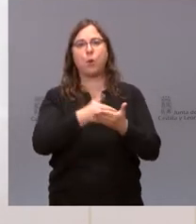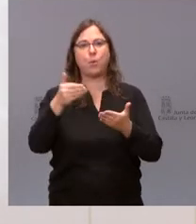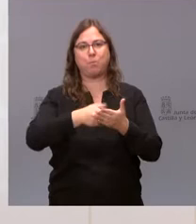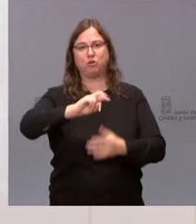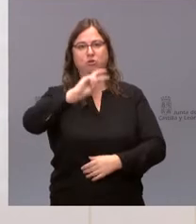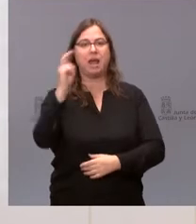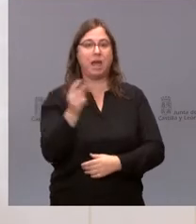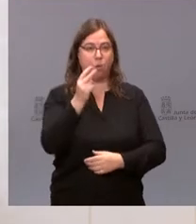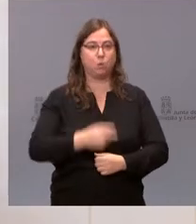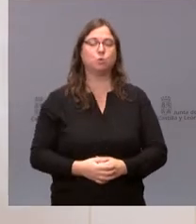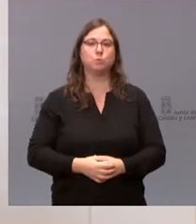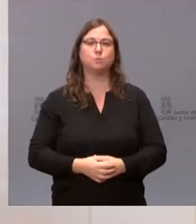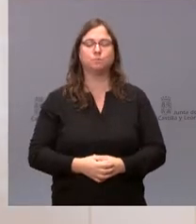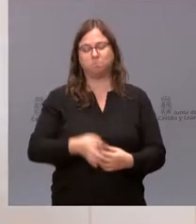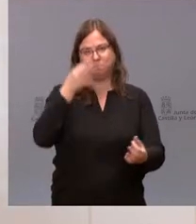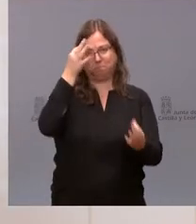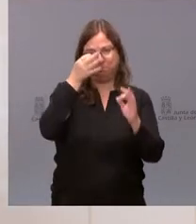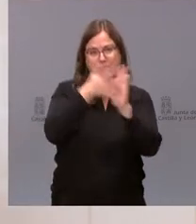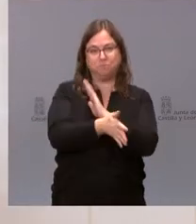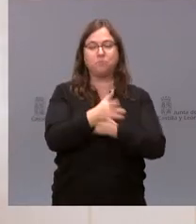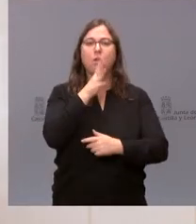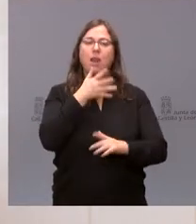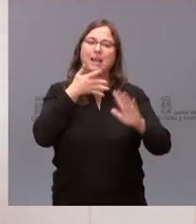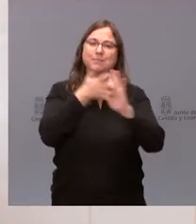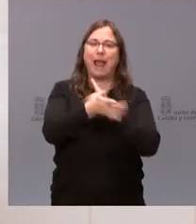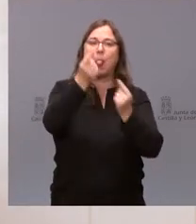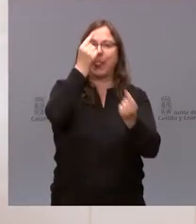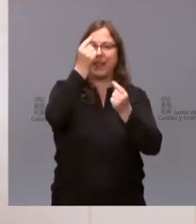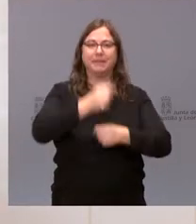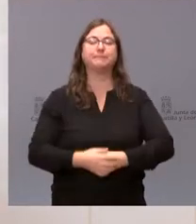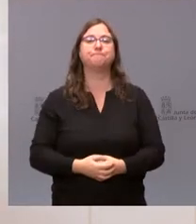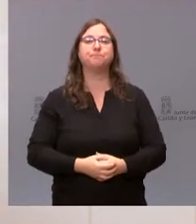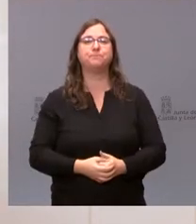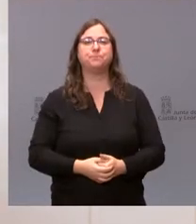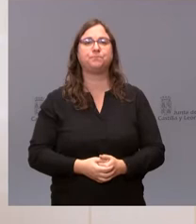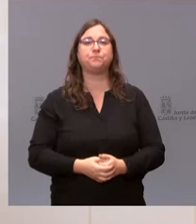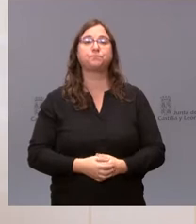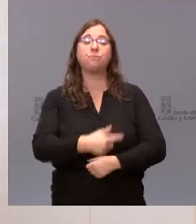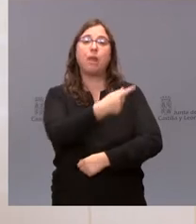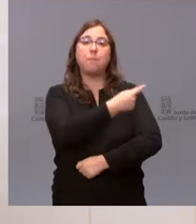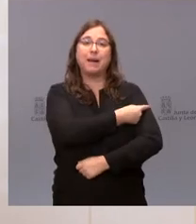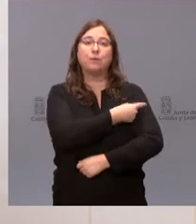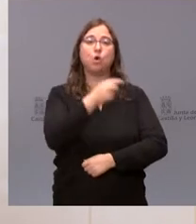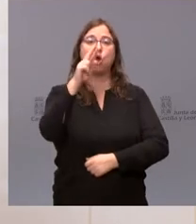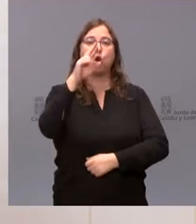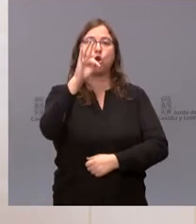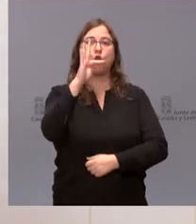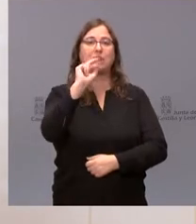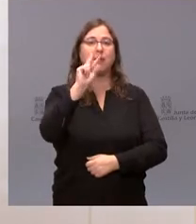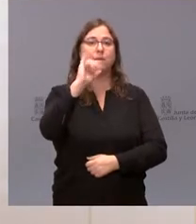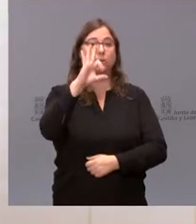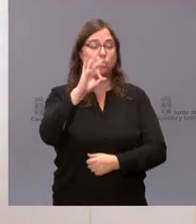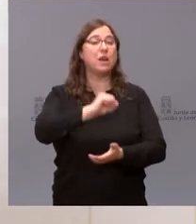Bien, hecha esta precisión. Les voy a explicar con más detalle. La vacuna del rotavirus será